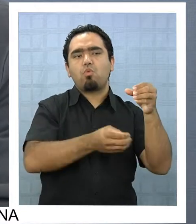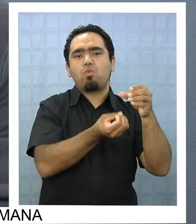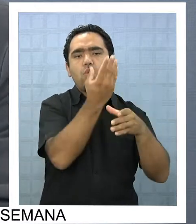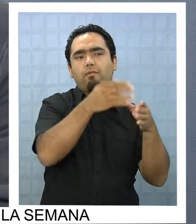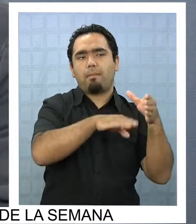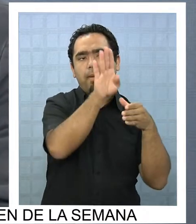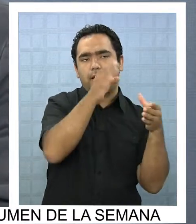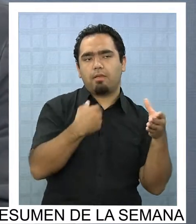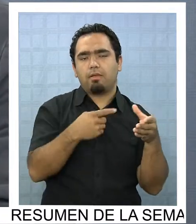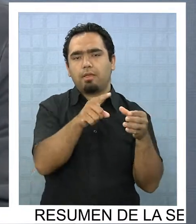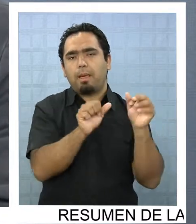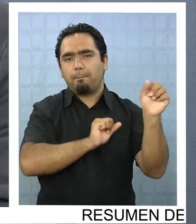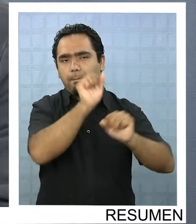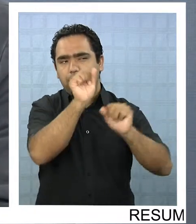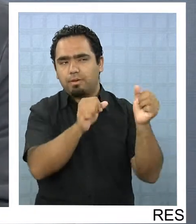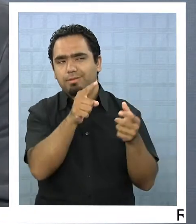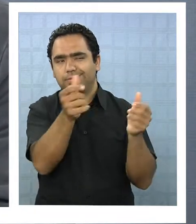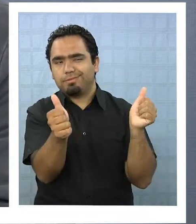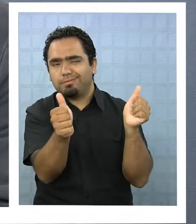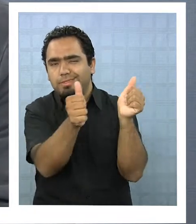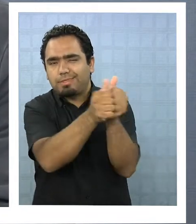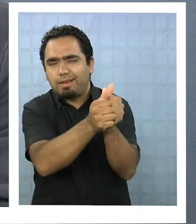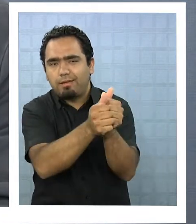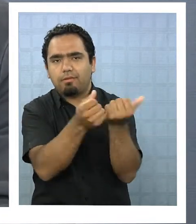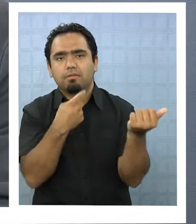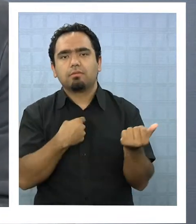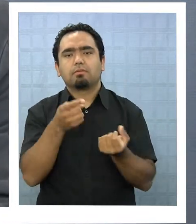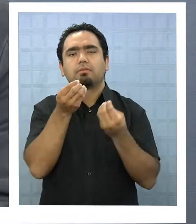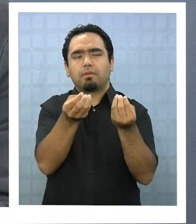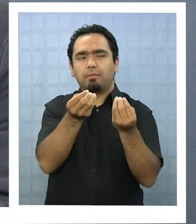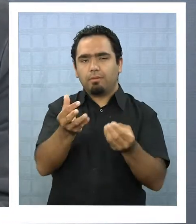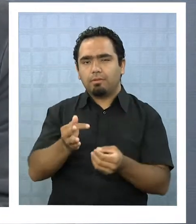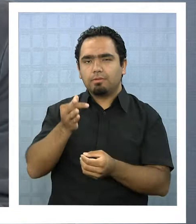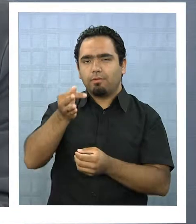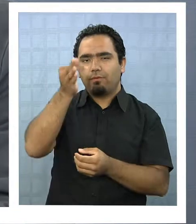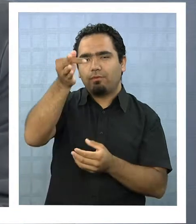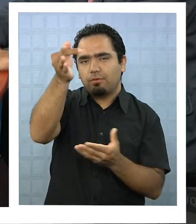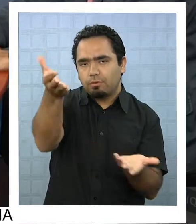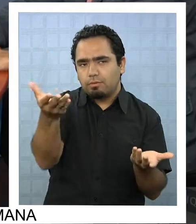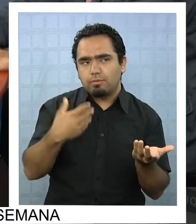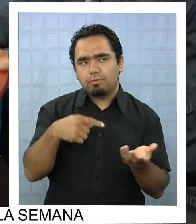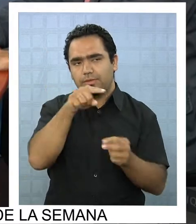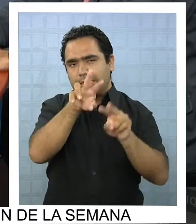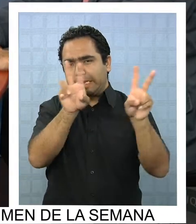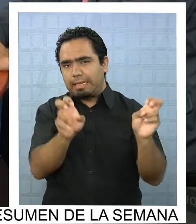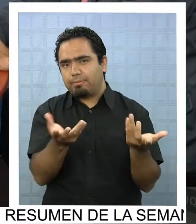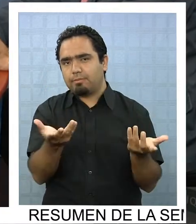estos acercamientos, que es lo que se viene a futuro respecto de estos temas